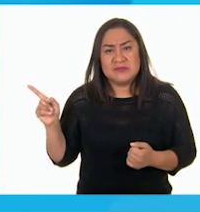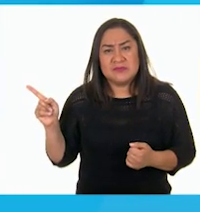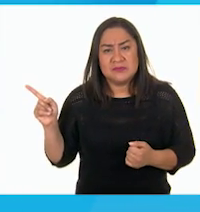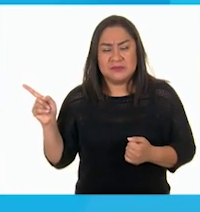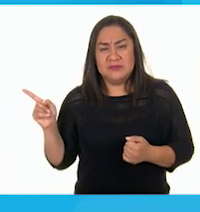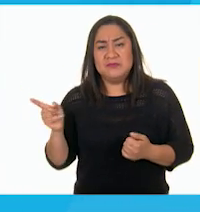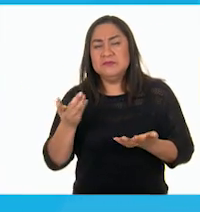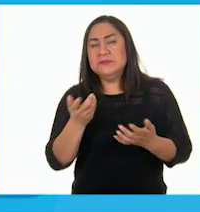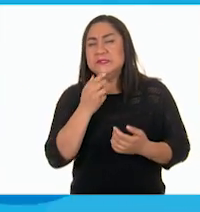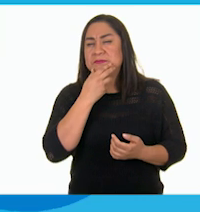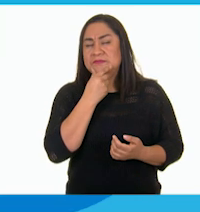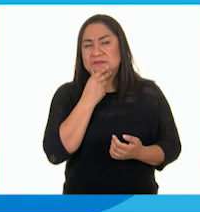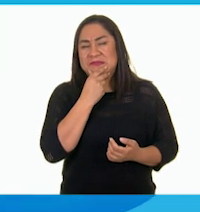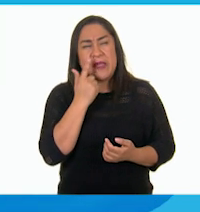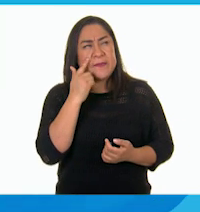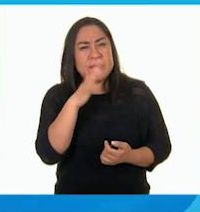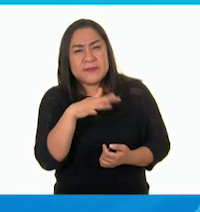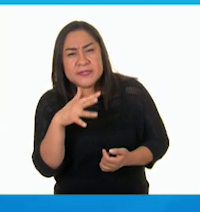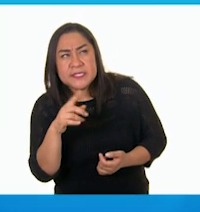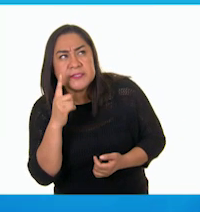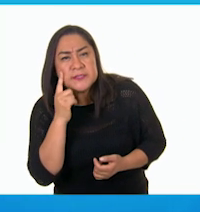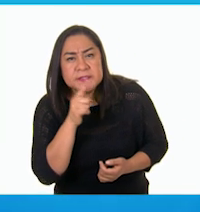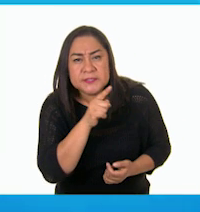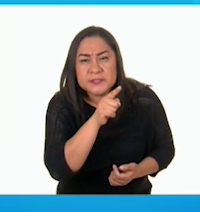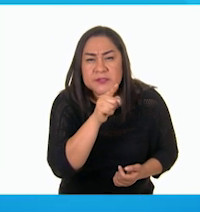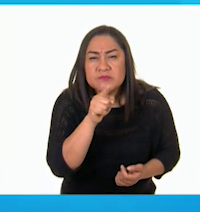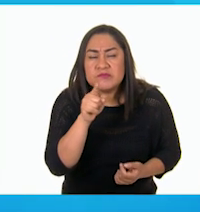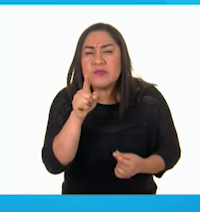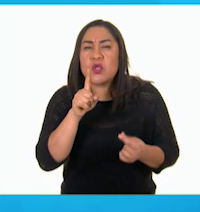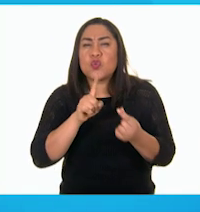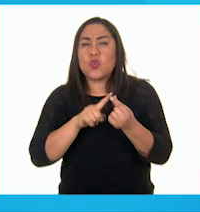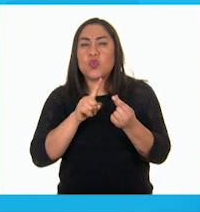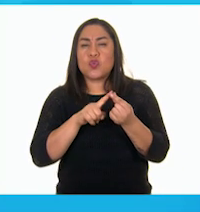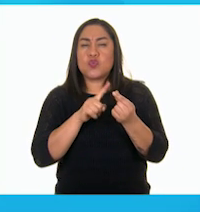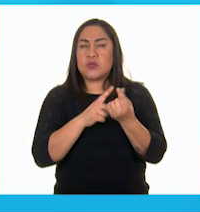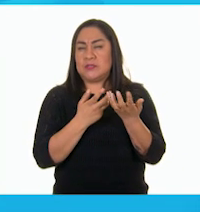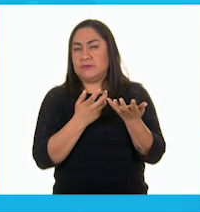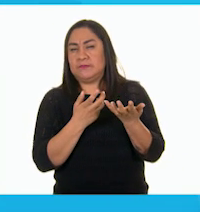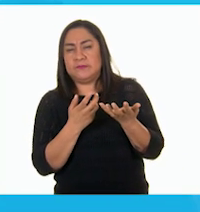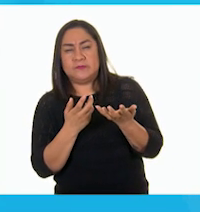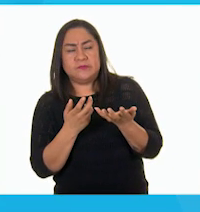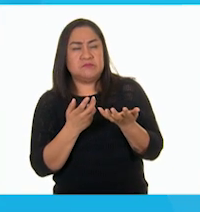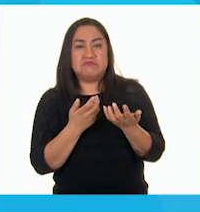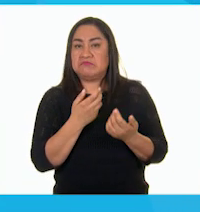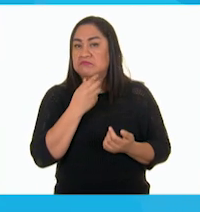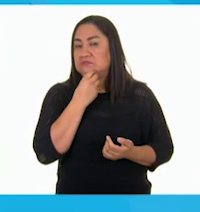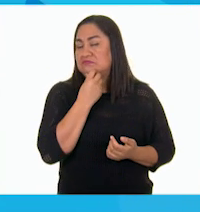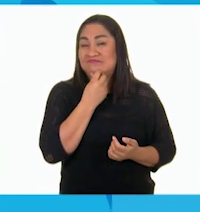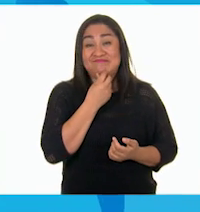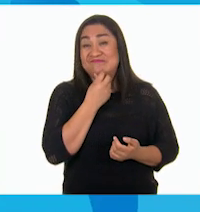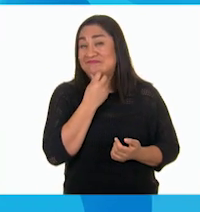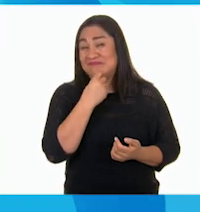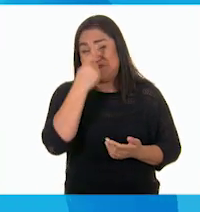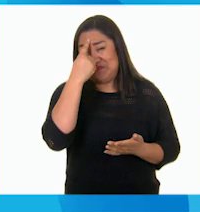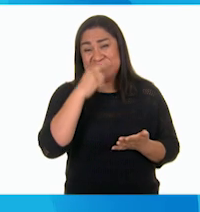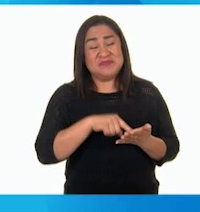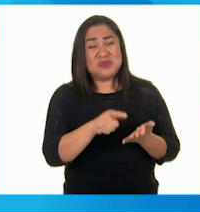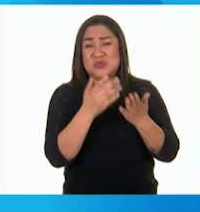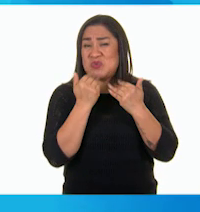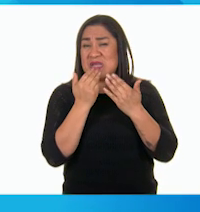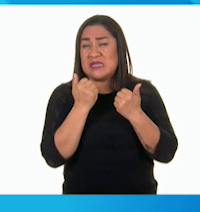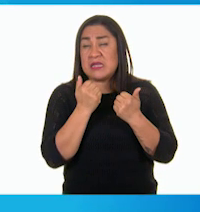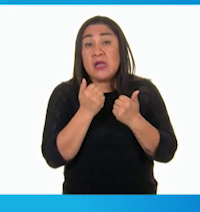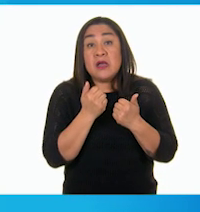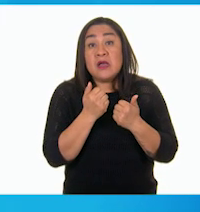A ver, vamos a buscarlos bien. Pónganle atención. A ver, yo estoy revisando. ¡Ay, no! Parece que no están por ninguna parte.